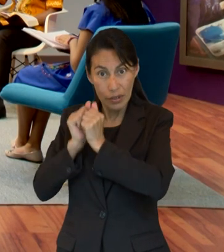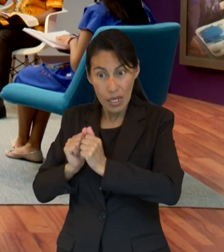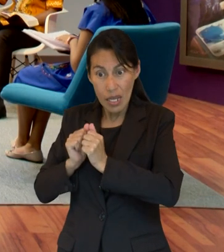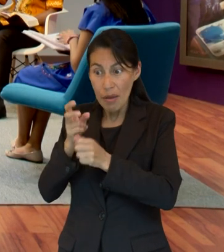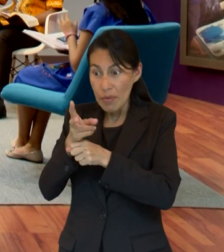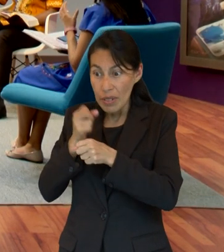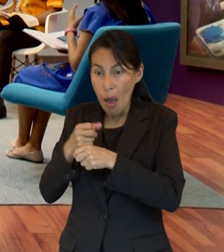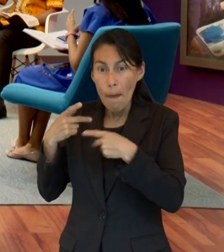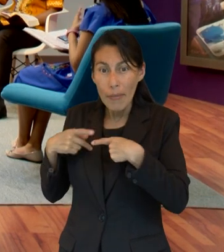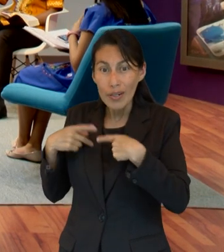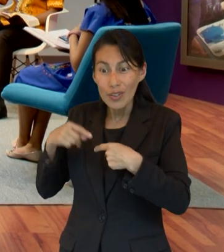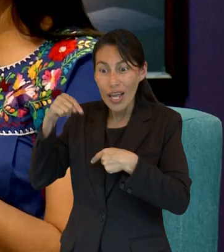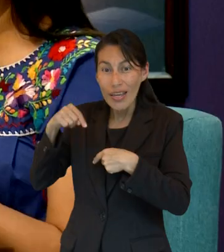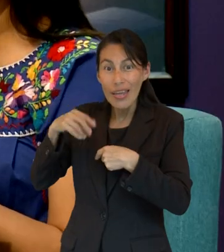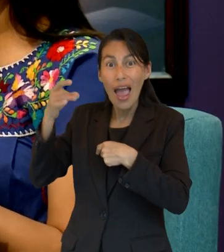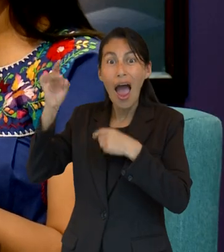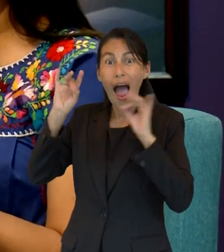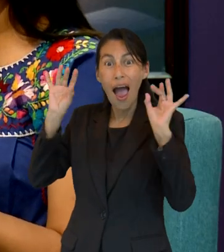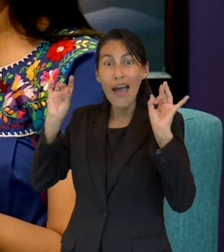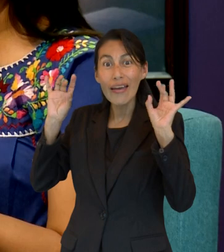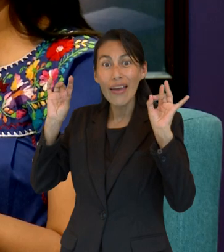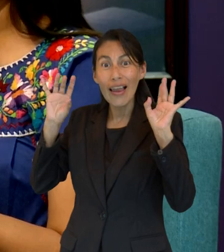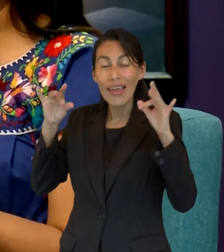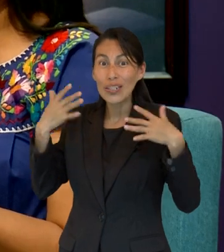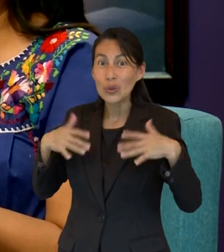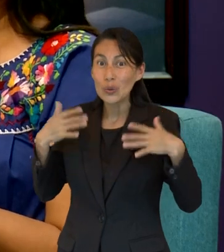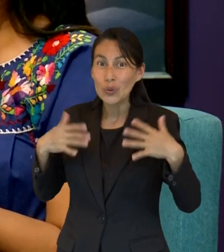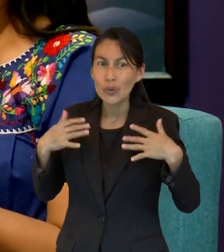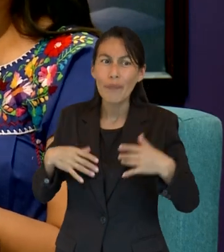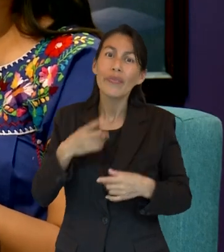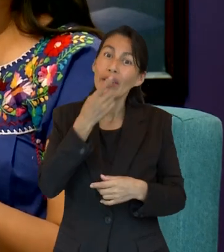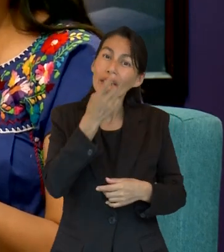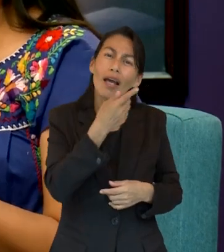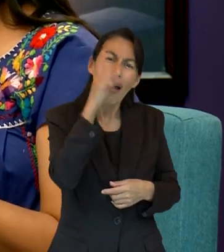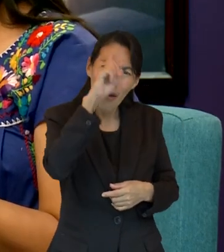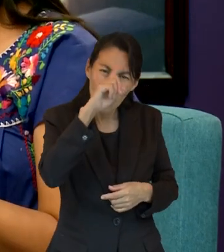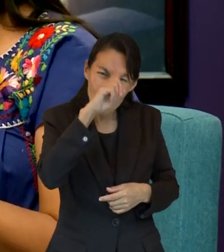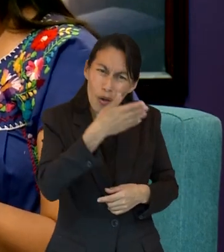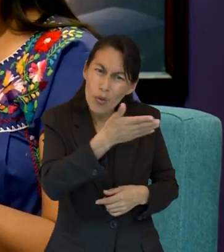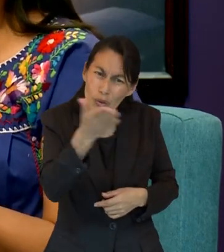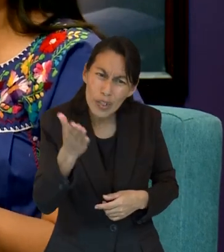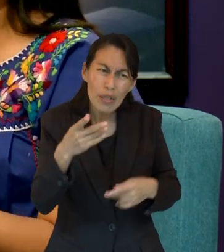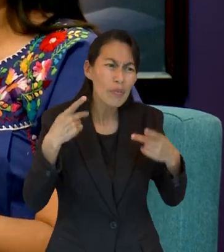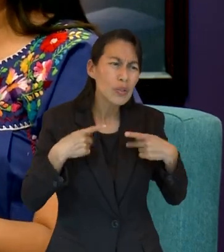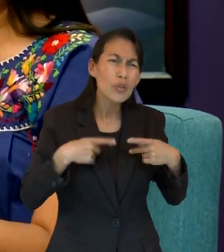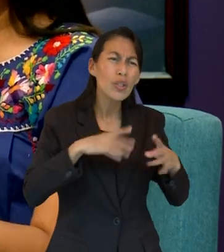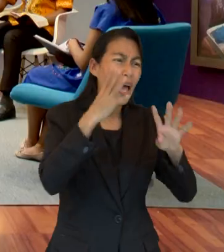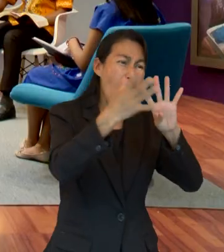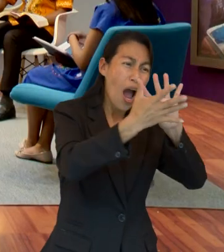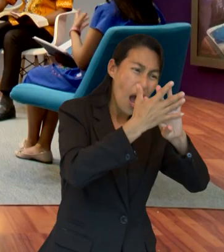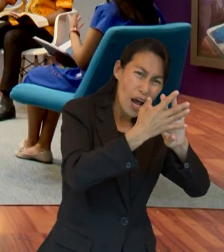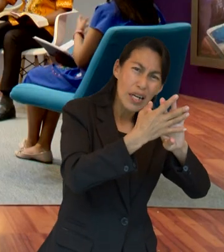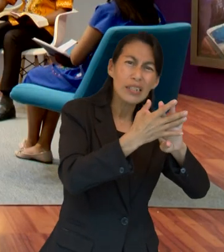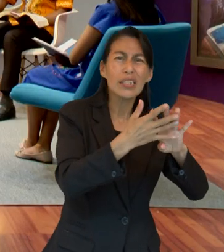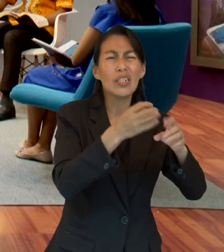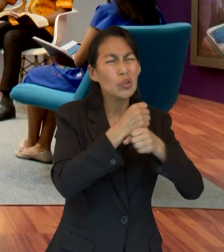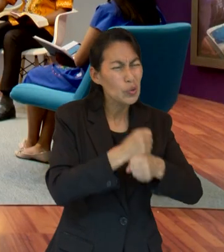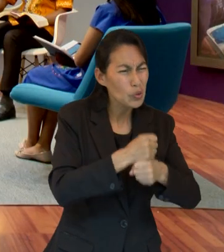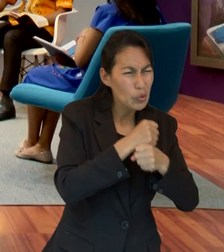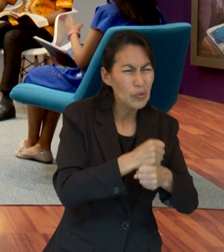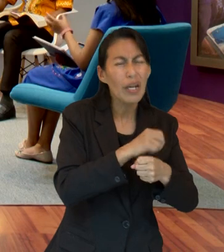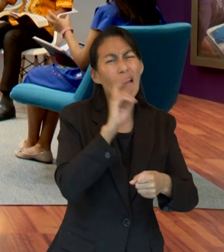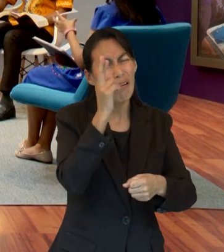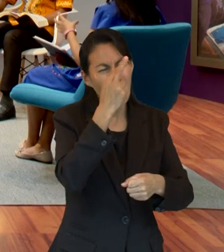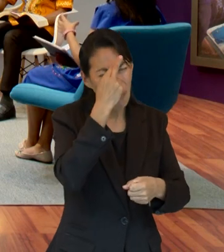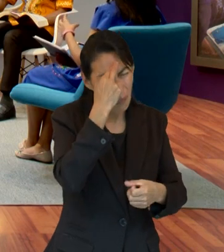nos da una lista de tareas Pablo para ayudar a nuestros hermanos de que acordados de los presos y todo eso y creo que eso es algo muy